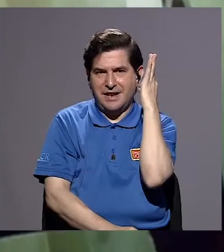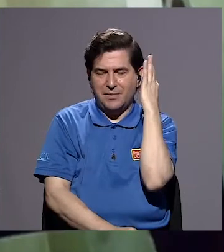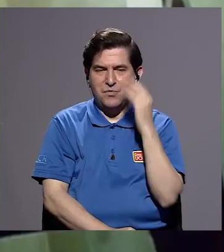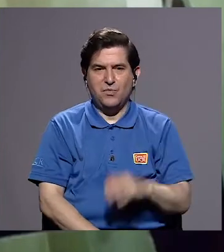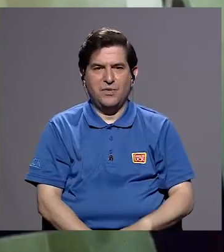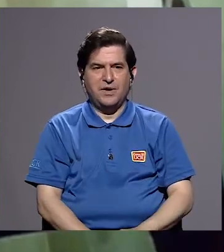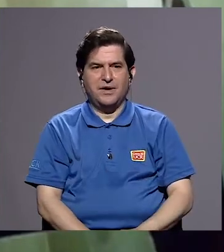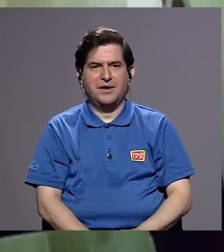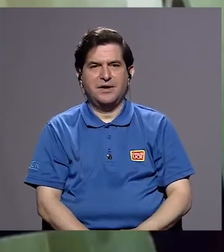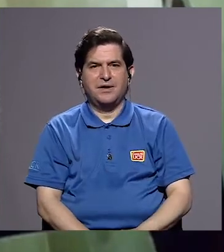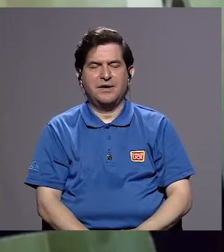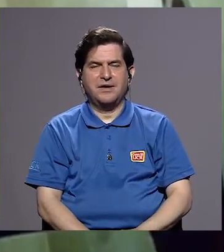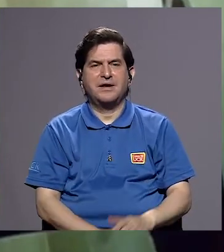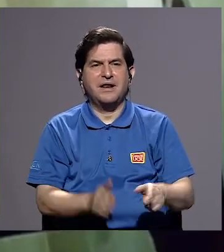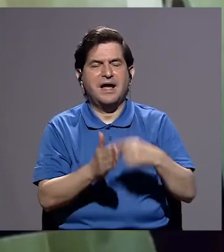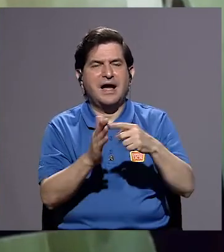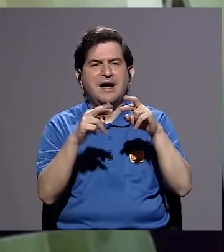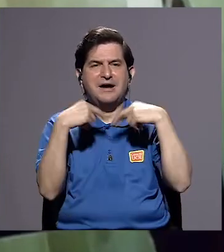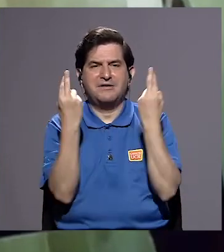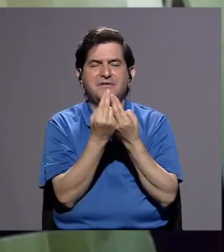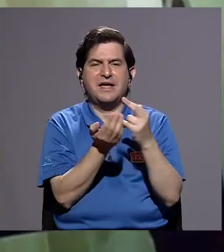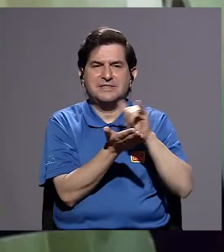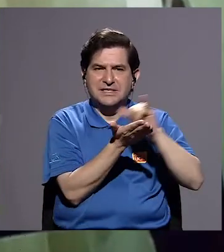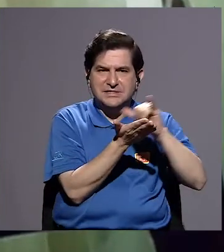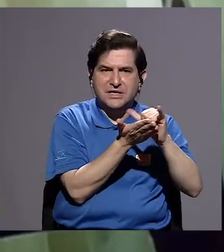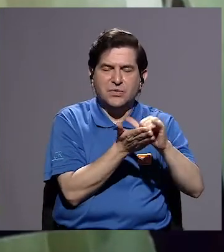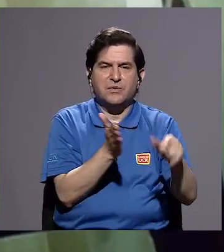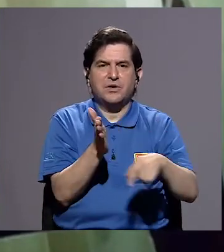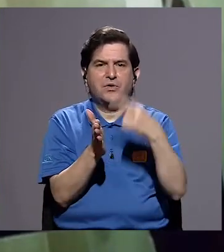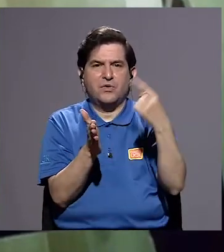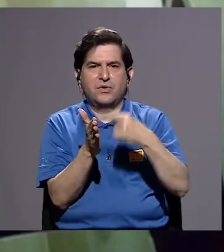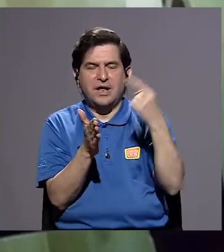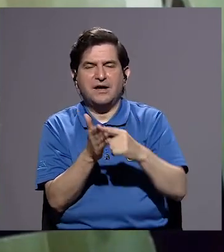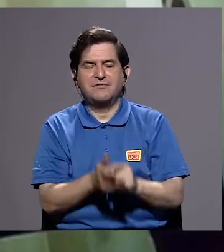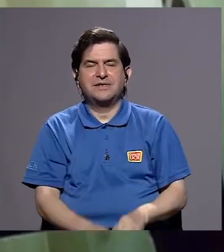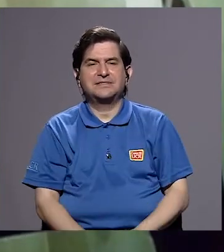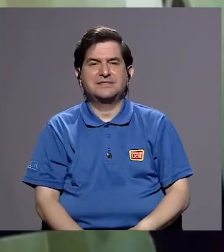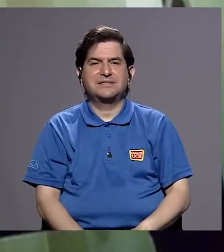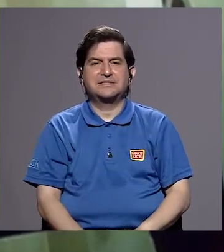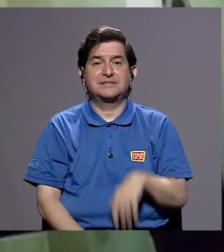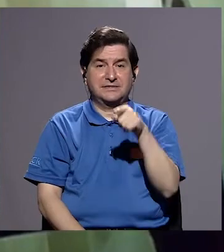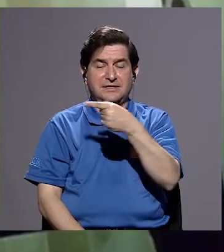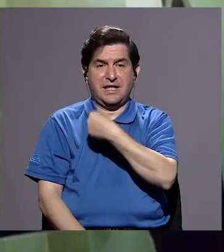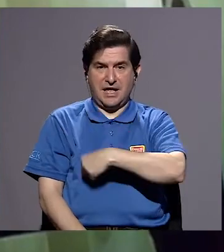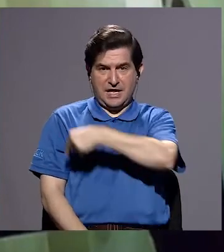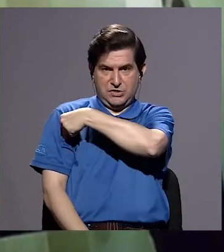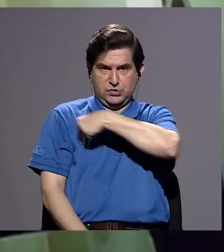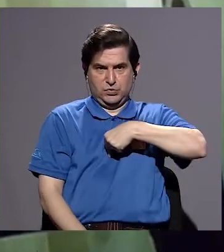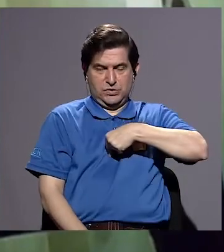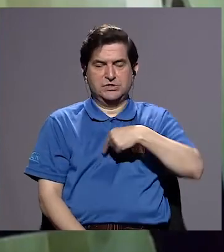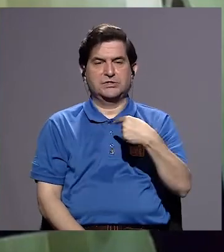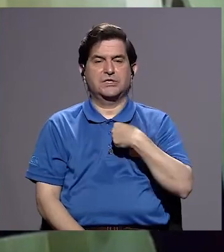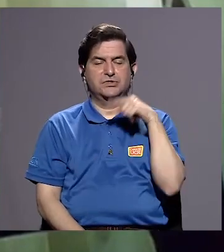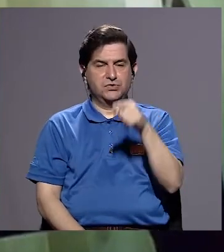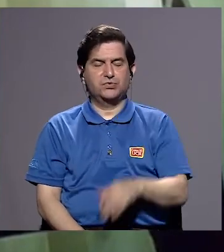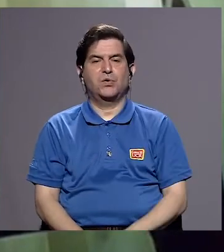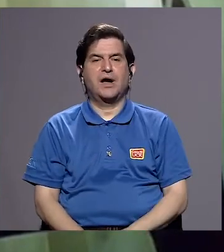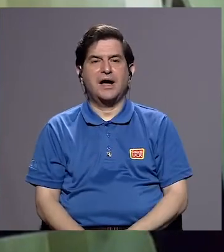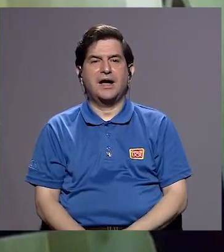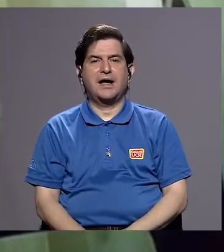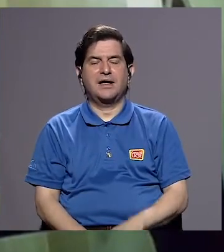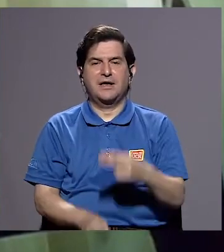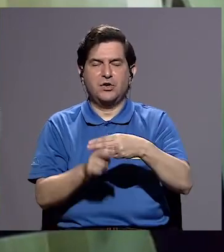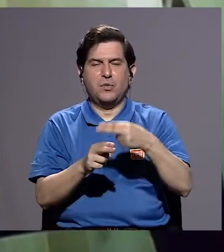Mujer y unas veces nos reuníamos en Nueva York y otras veces nos reuníamos en Suiza. Ahí yo fui titular.